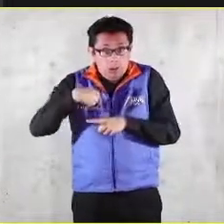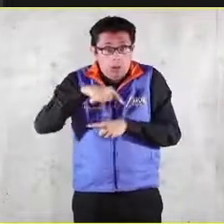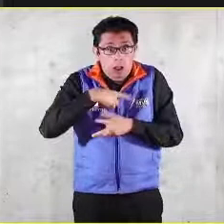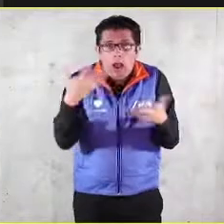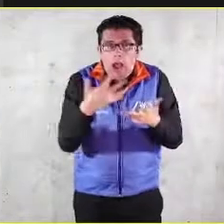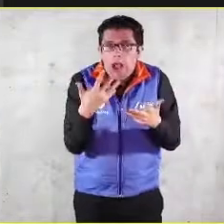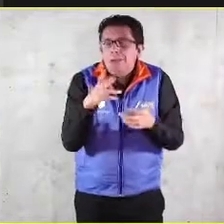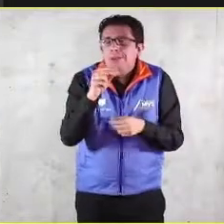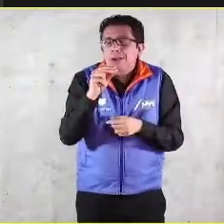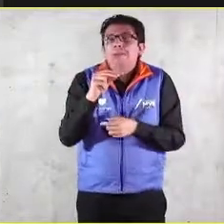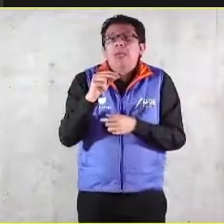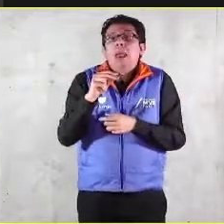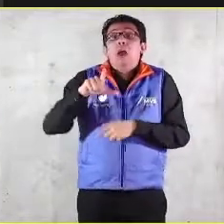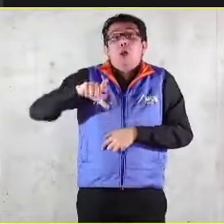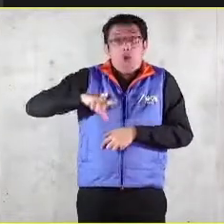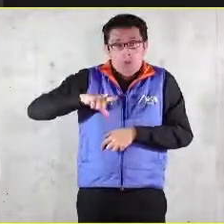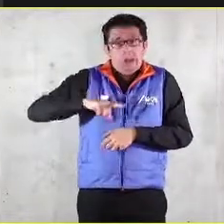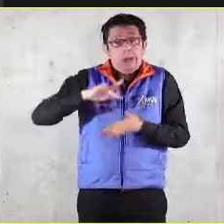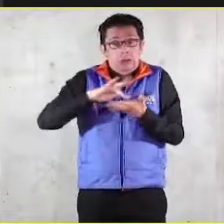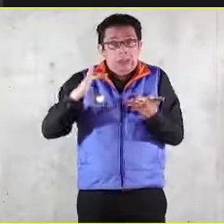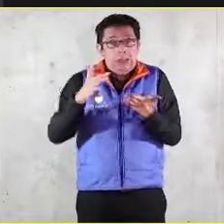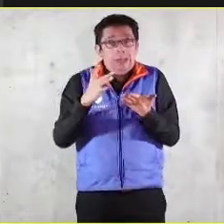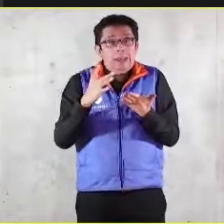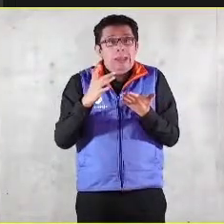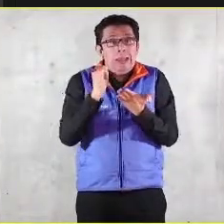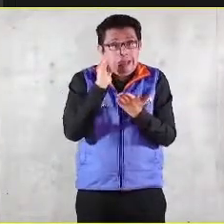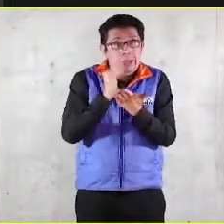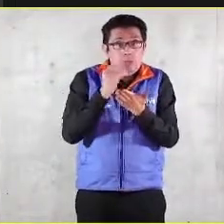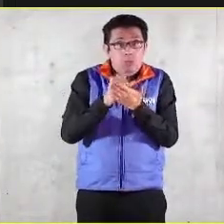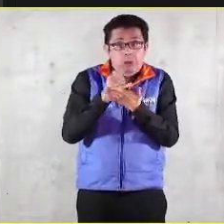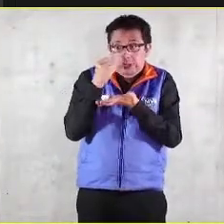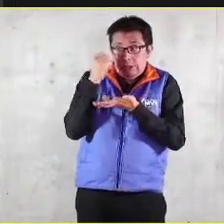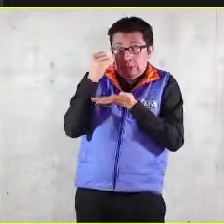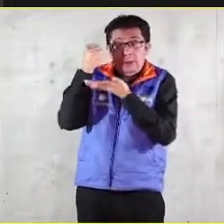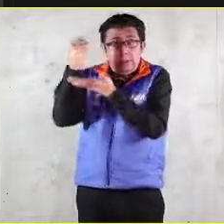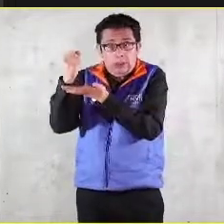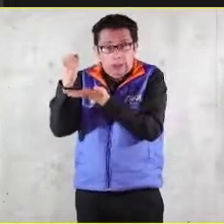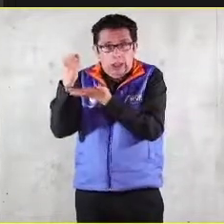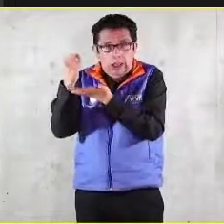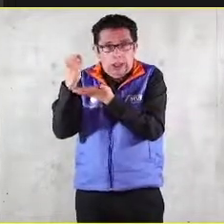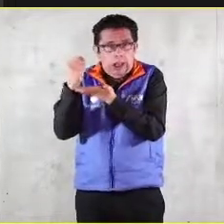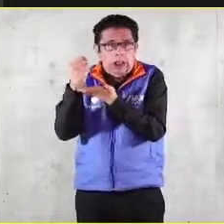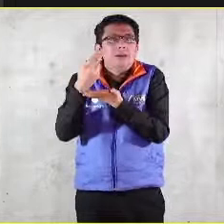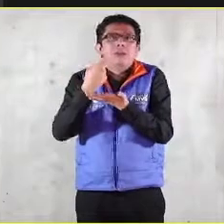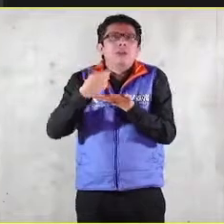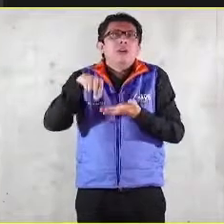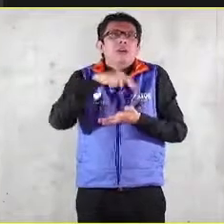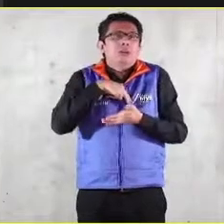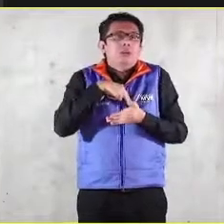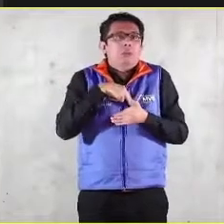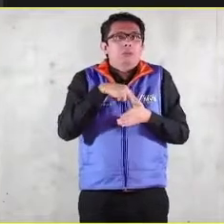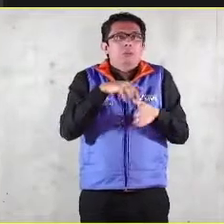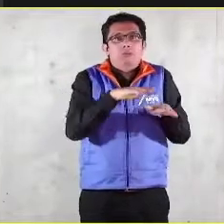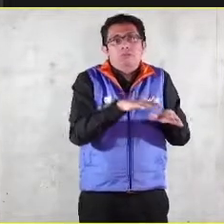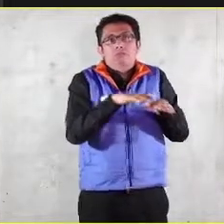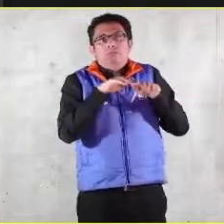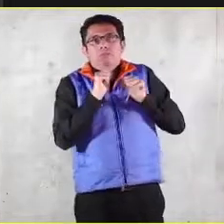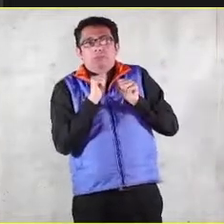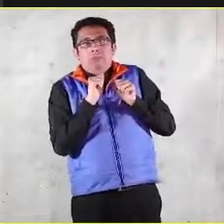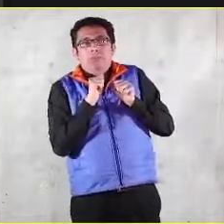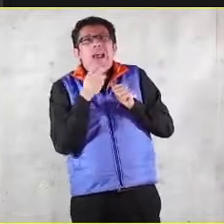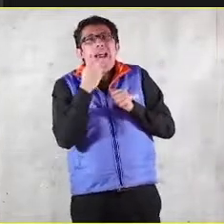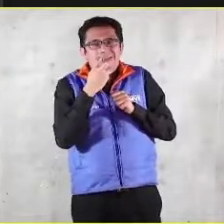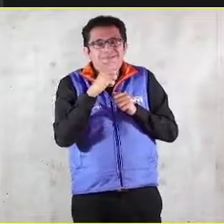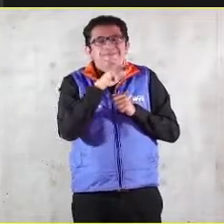nuestros impuestos entrega a la sociedad pues entonces no nos involucramos y esto tiene consecuencias porque se